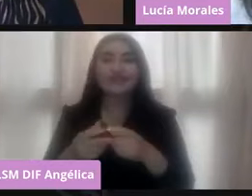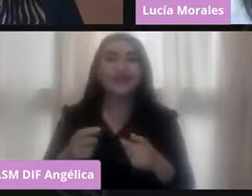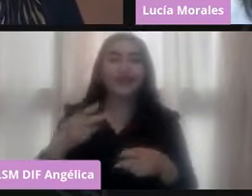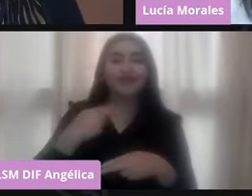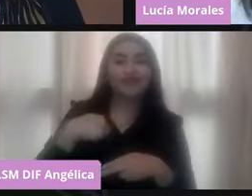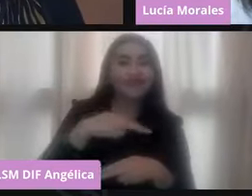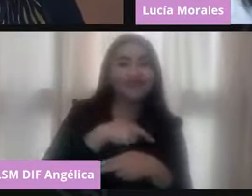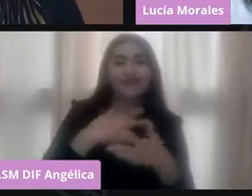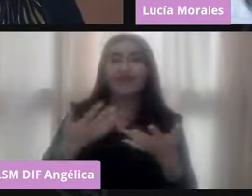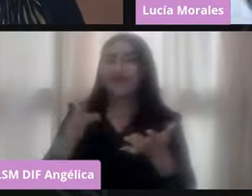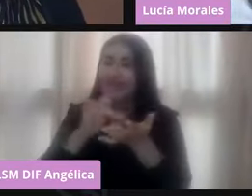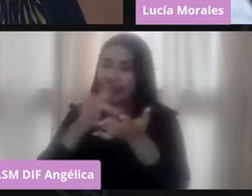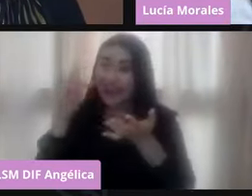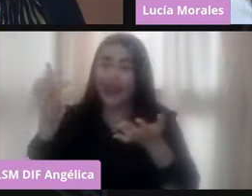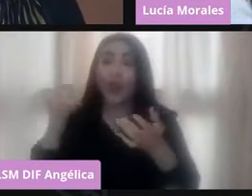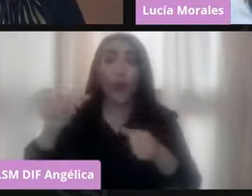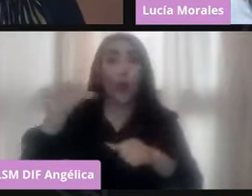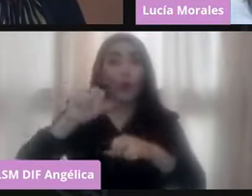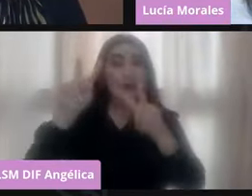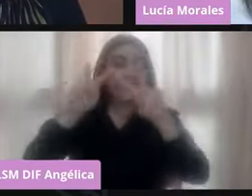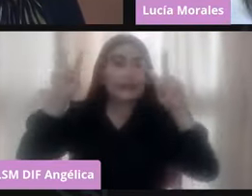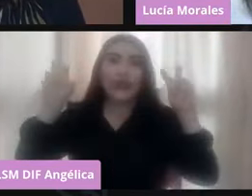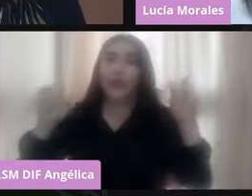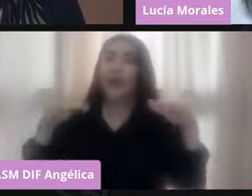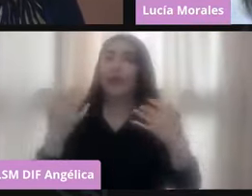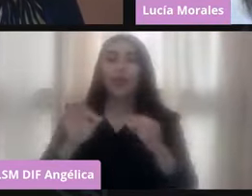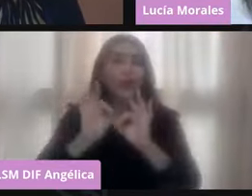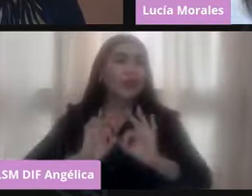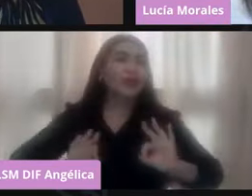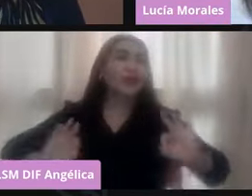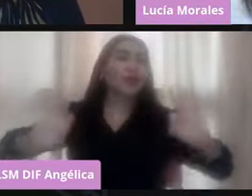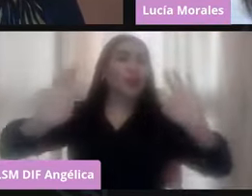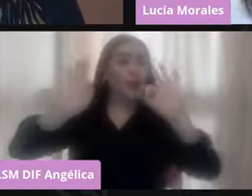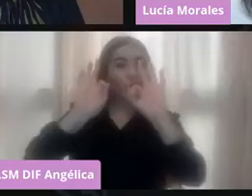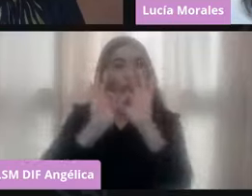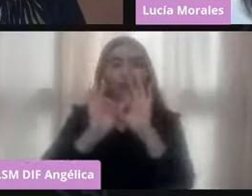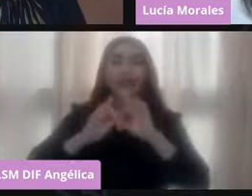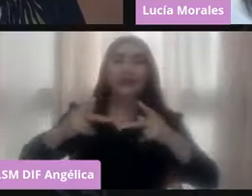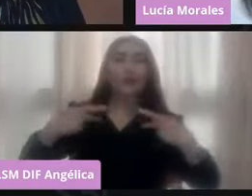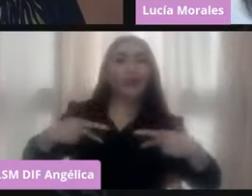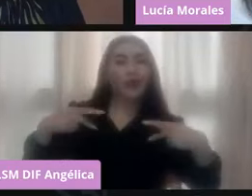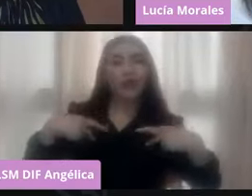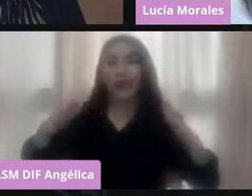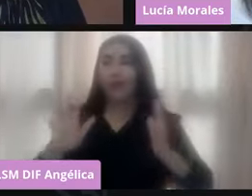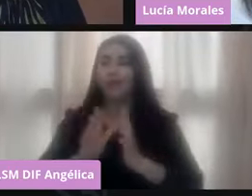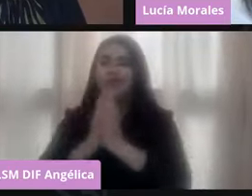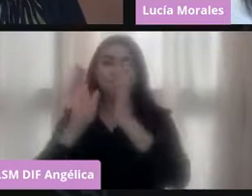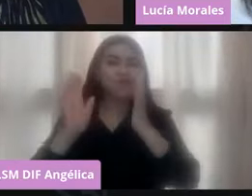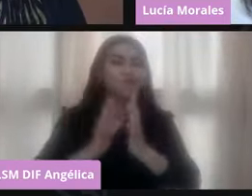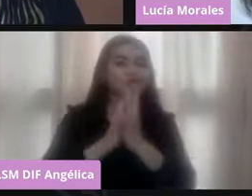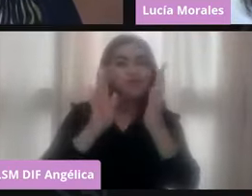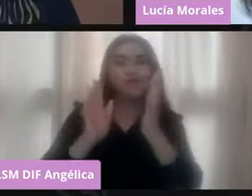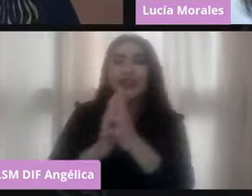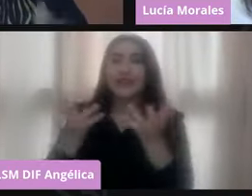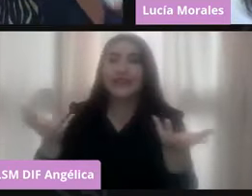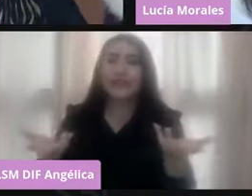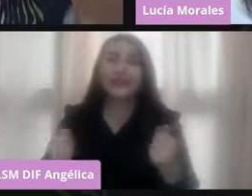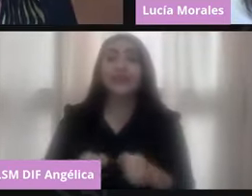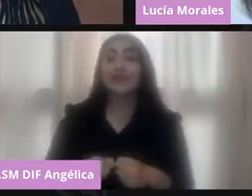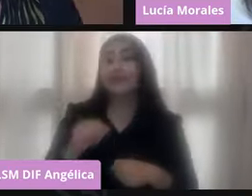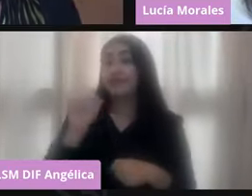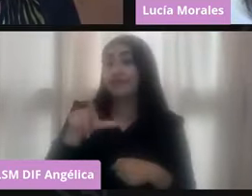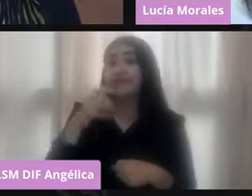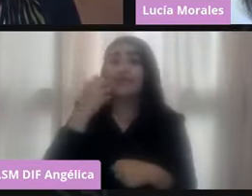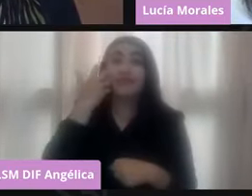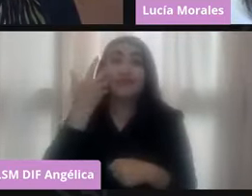Lucía. Temazo el día de hoy. Temazo la importancia de la participación ciudadana, que además quiero decirles que